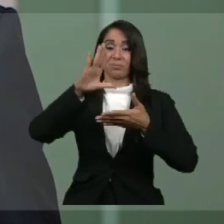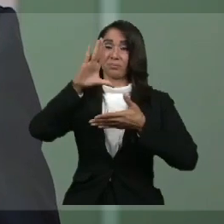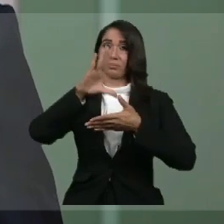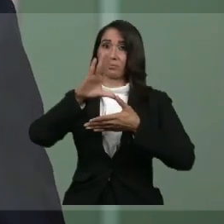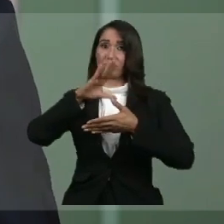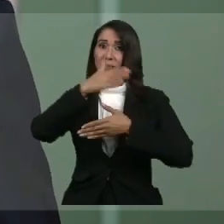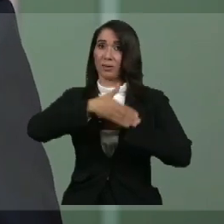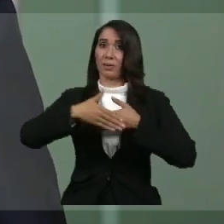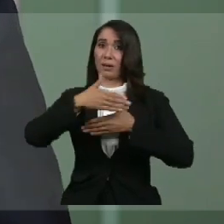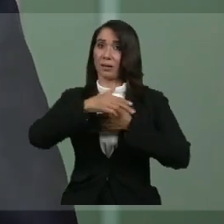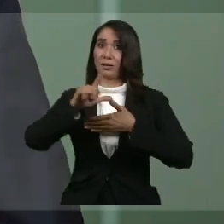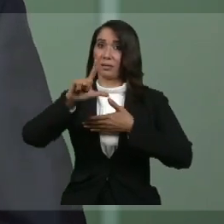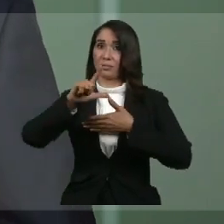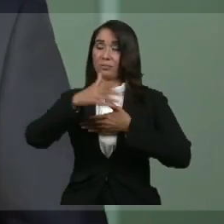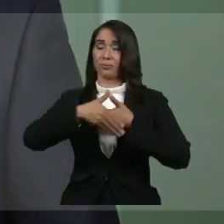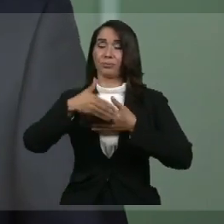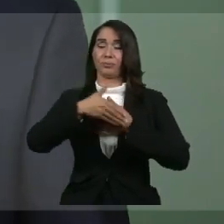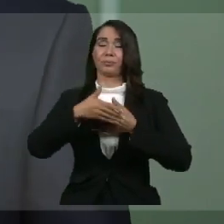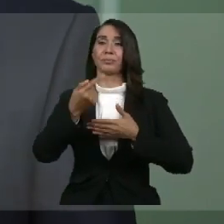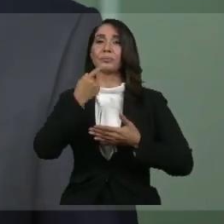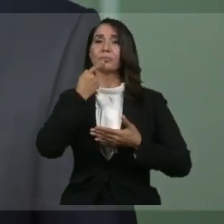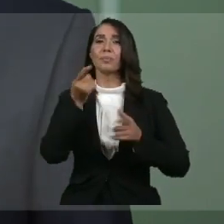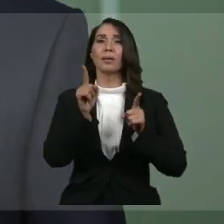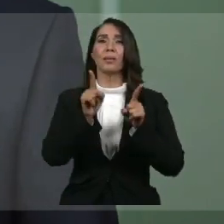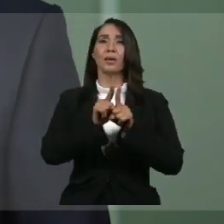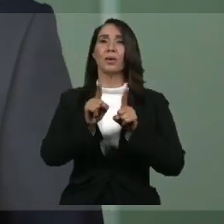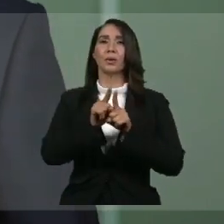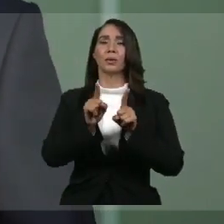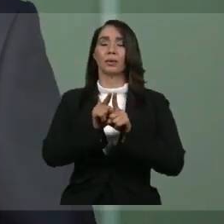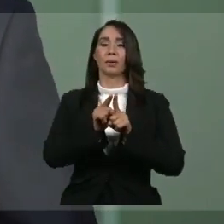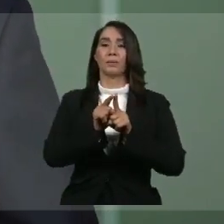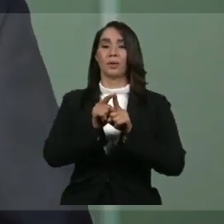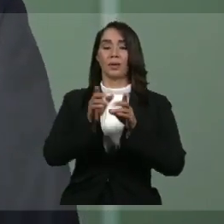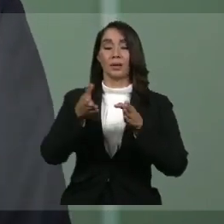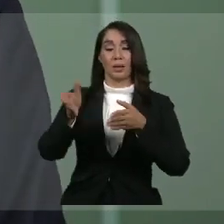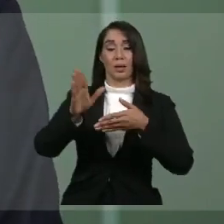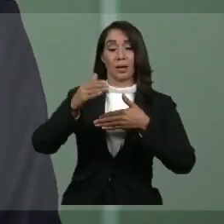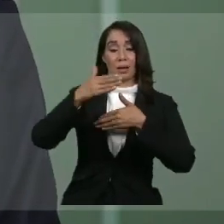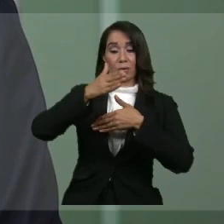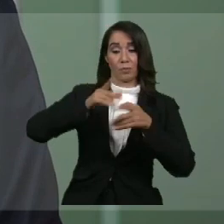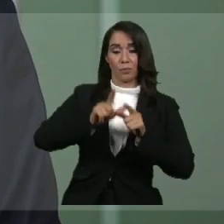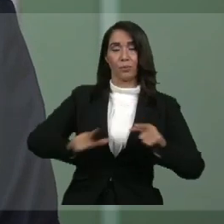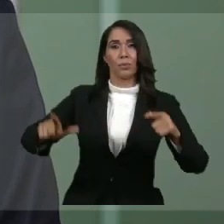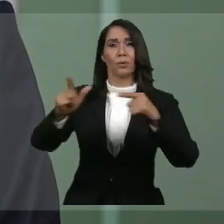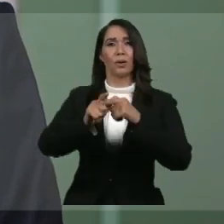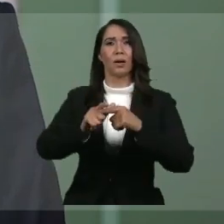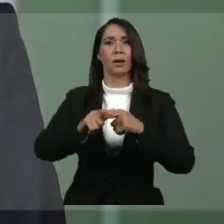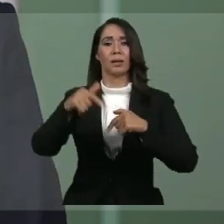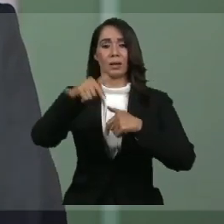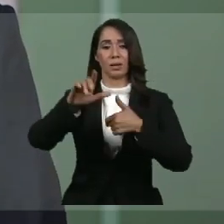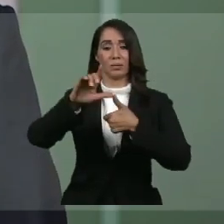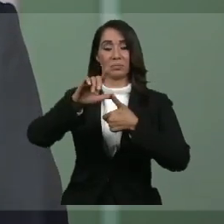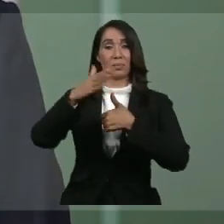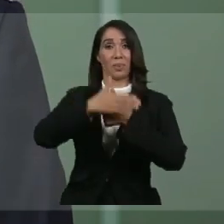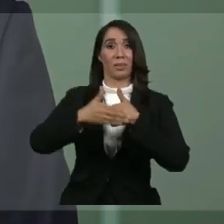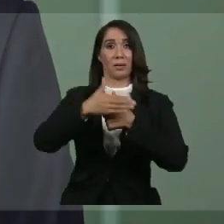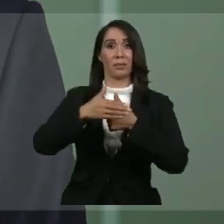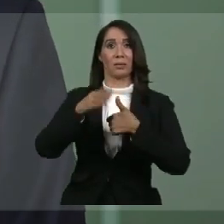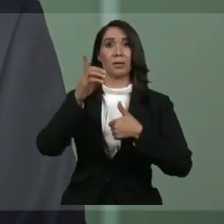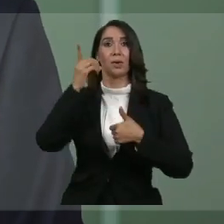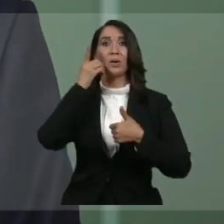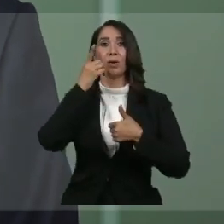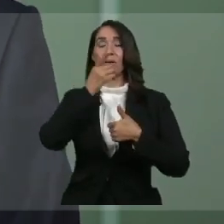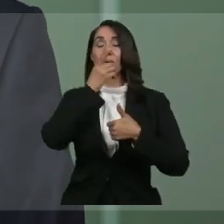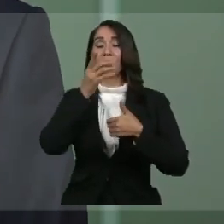comentó además que de la colonia de latinos residente en la ciudad de Nueva York, los dominicanos